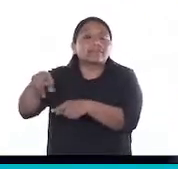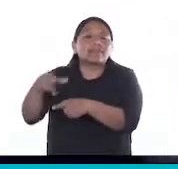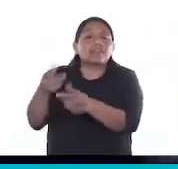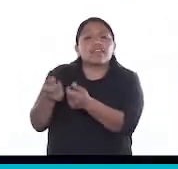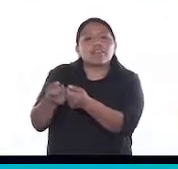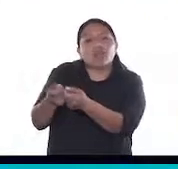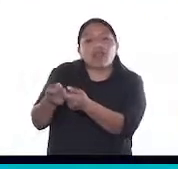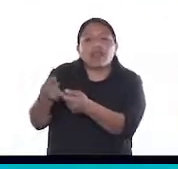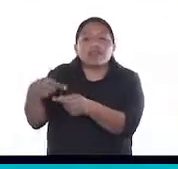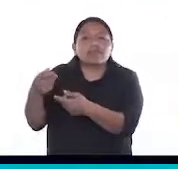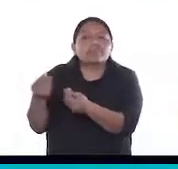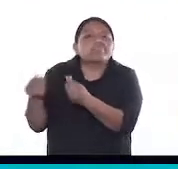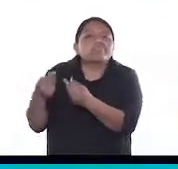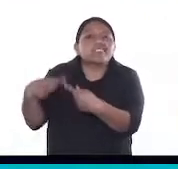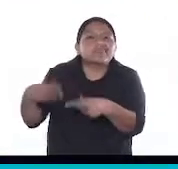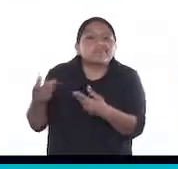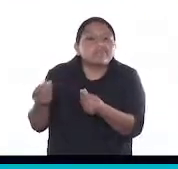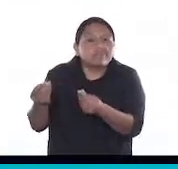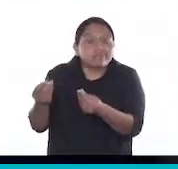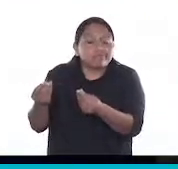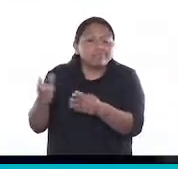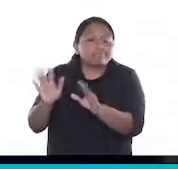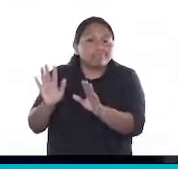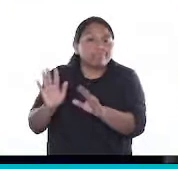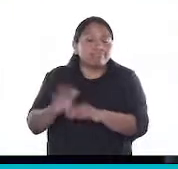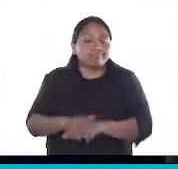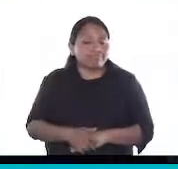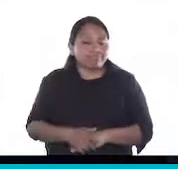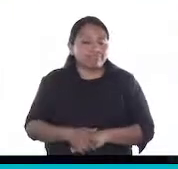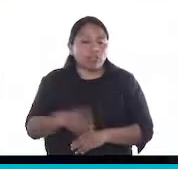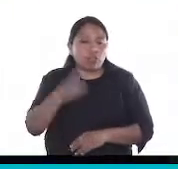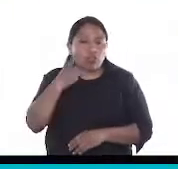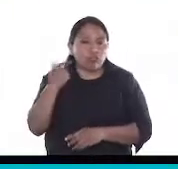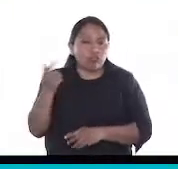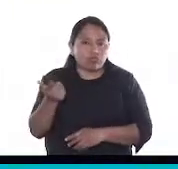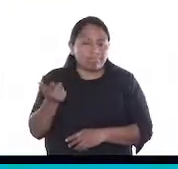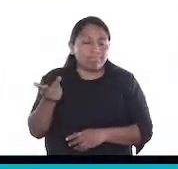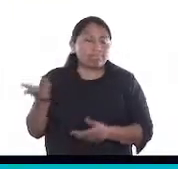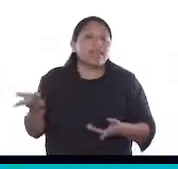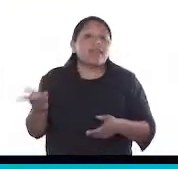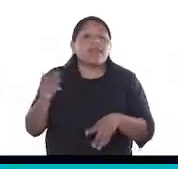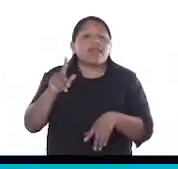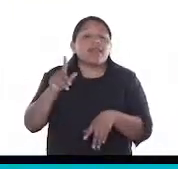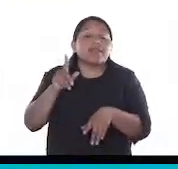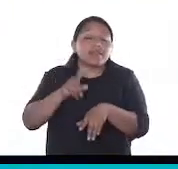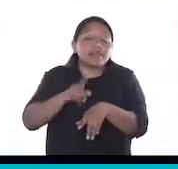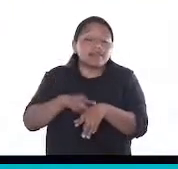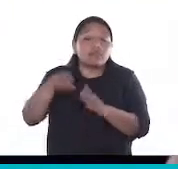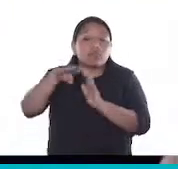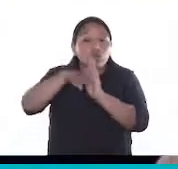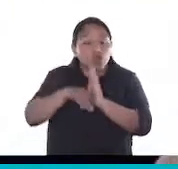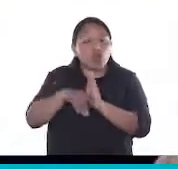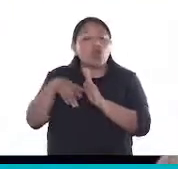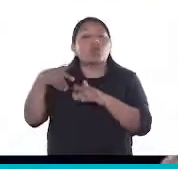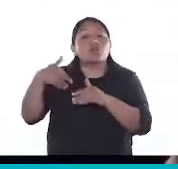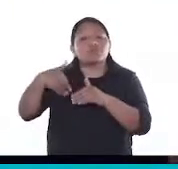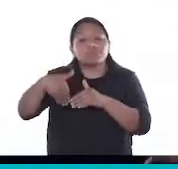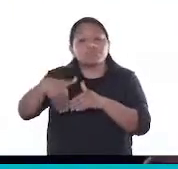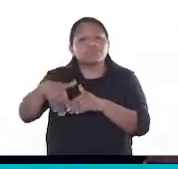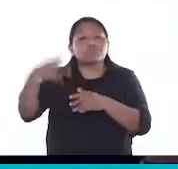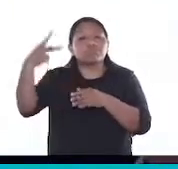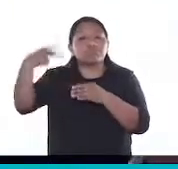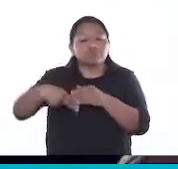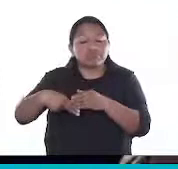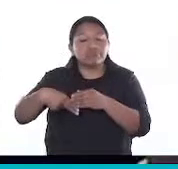los teléfonos celulares. Aún cuando el tiempo de este protocolo, que era hasta finalizar el